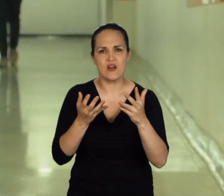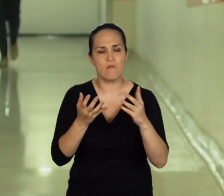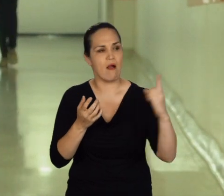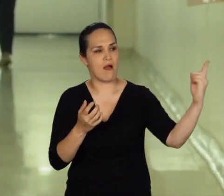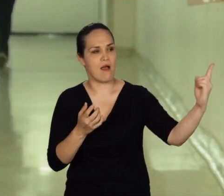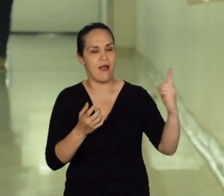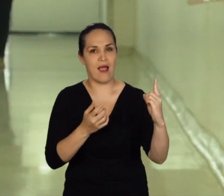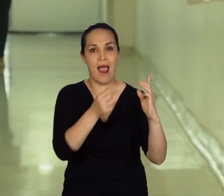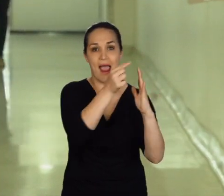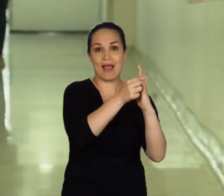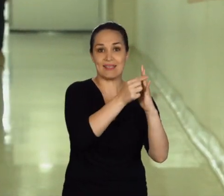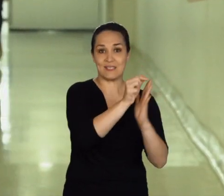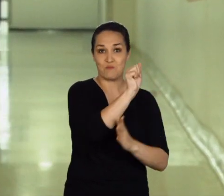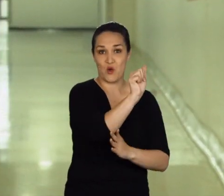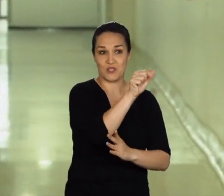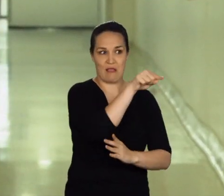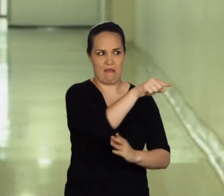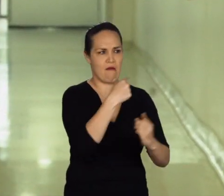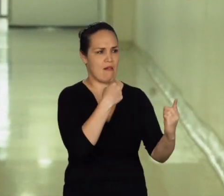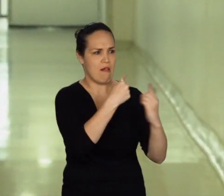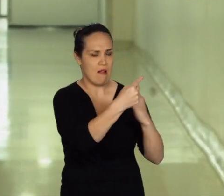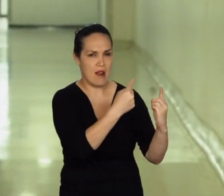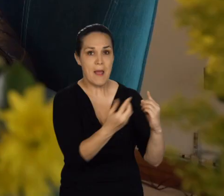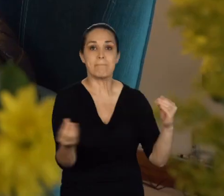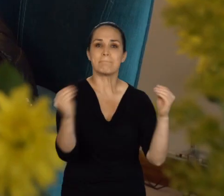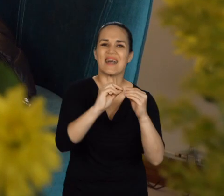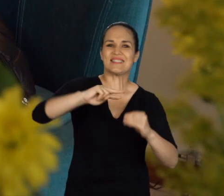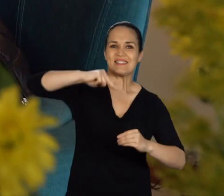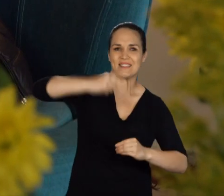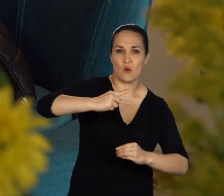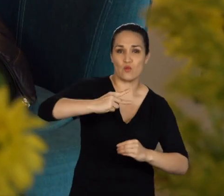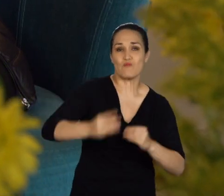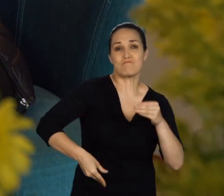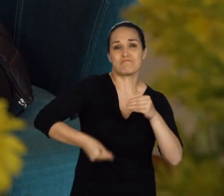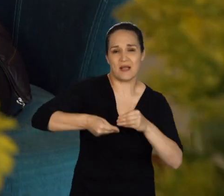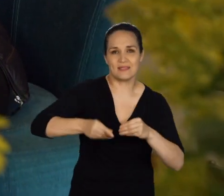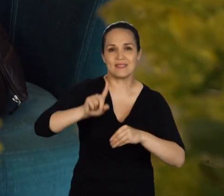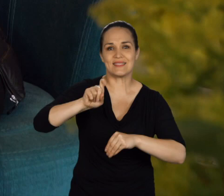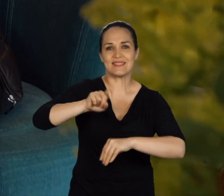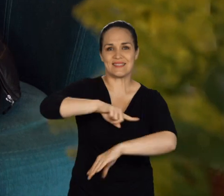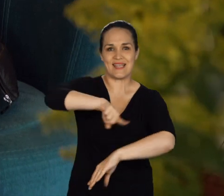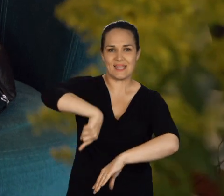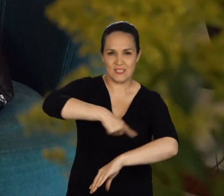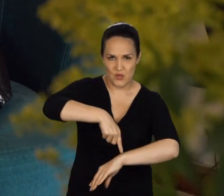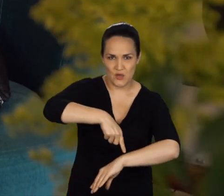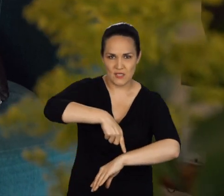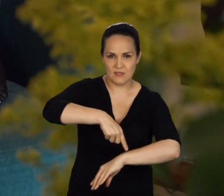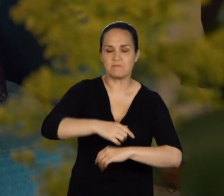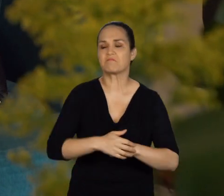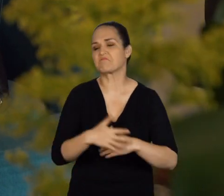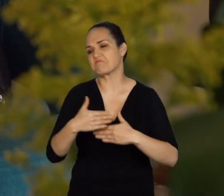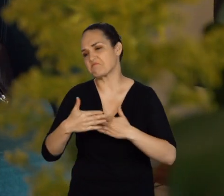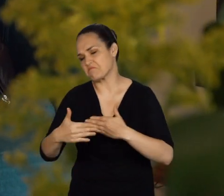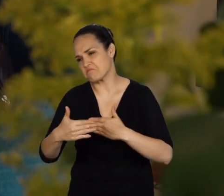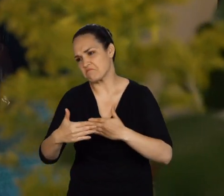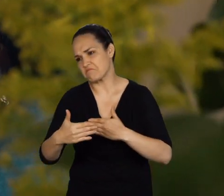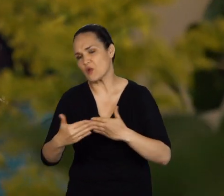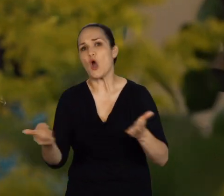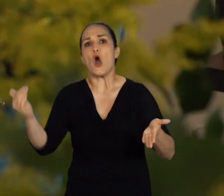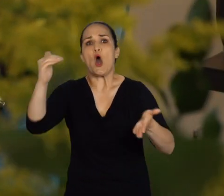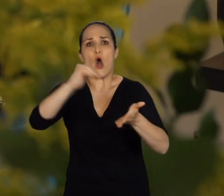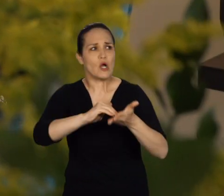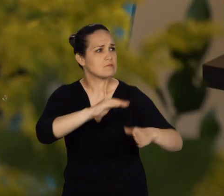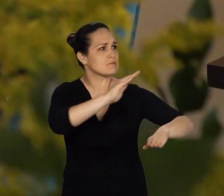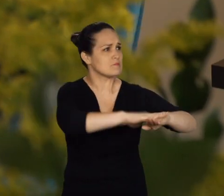esposa para informarle que ya íbamos con una segunda cirugía. Estuvimos seis horas y a la media hora de haber salido volvió y la